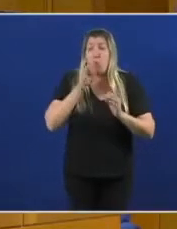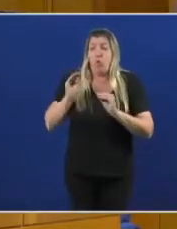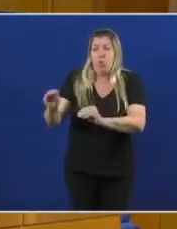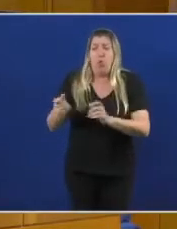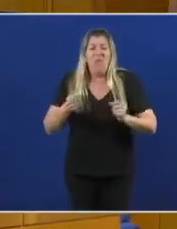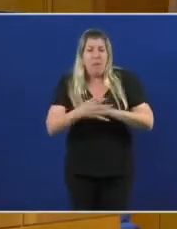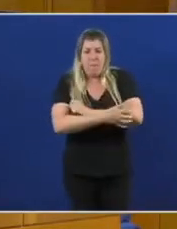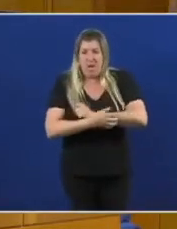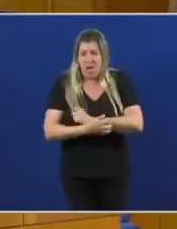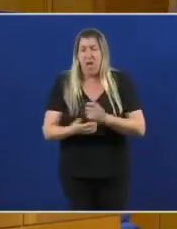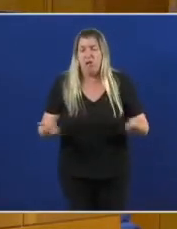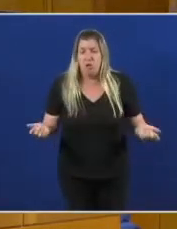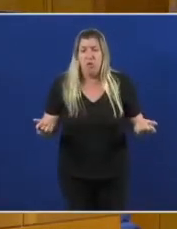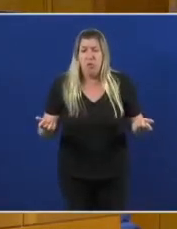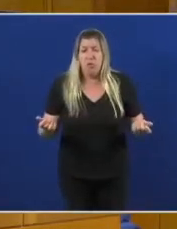O dimiten